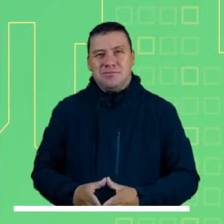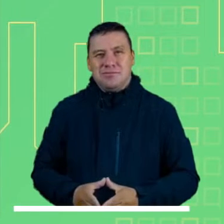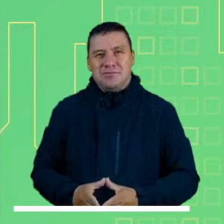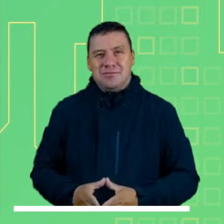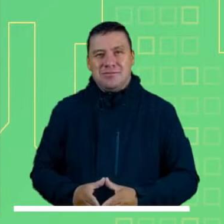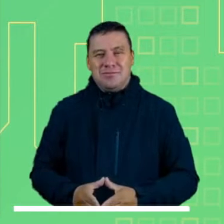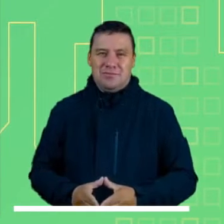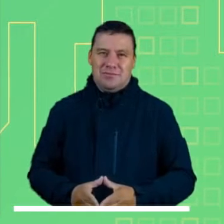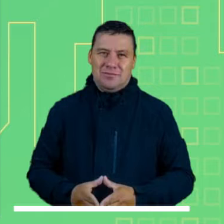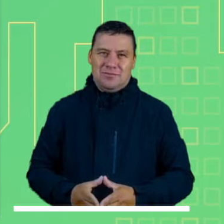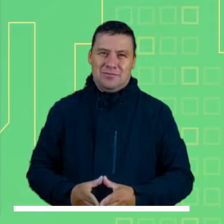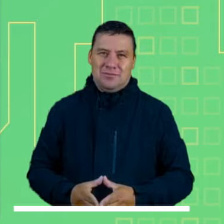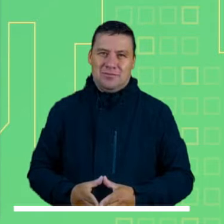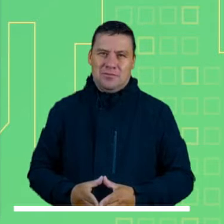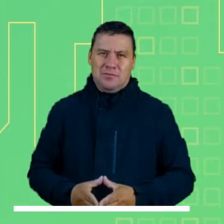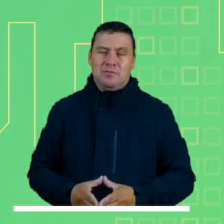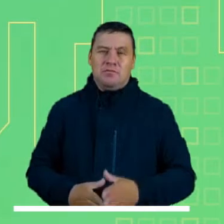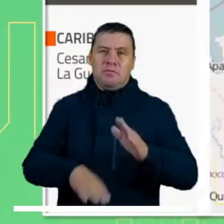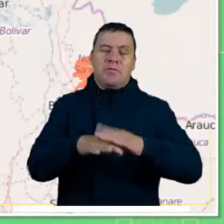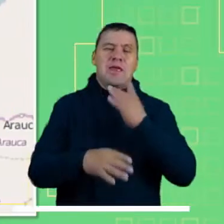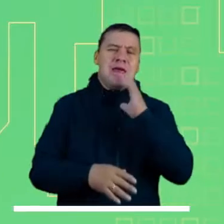Quena, en el municipio de Regidor.